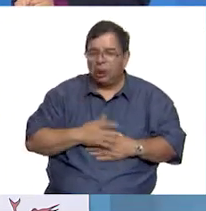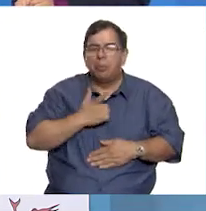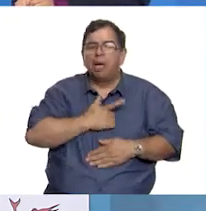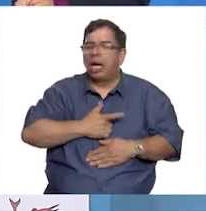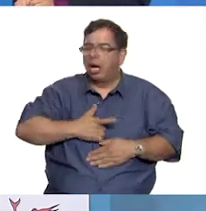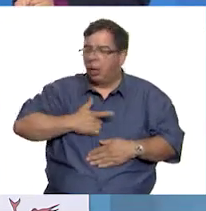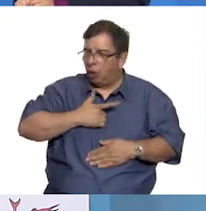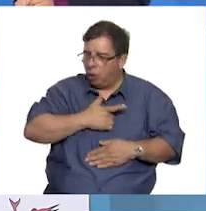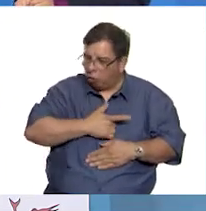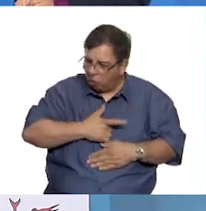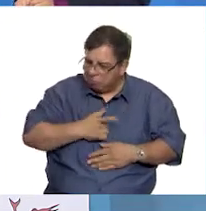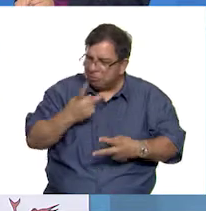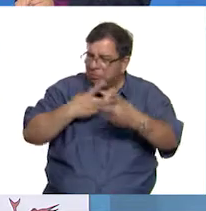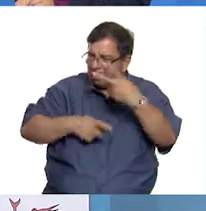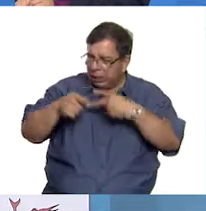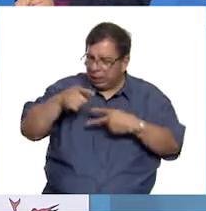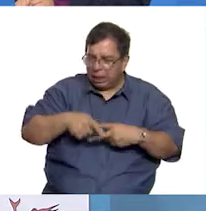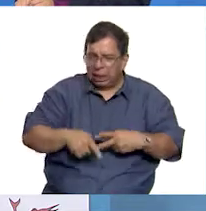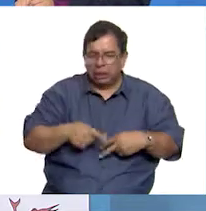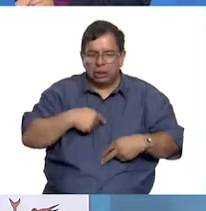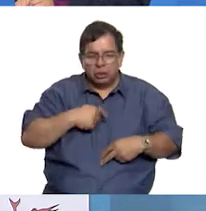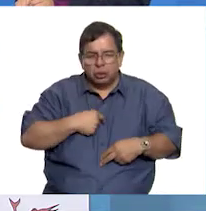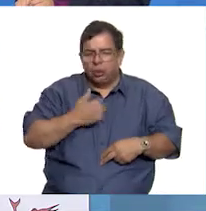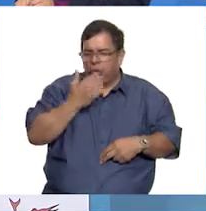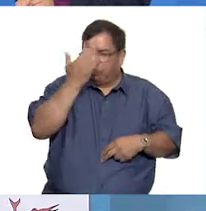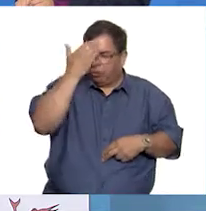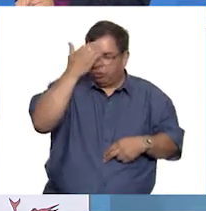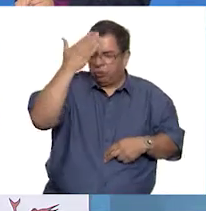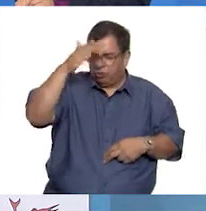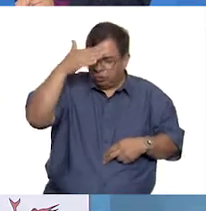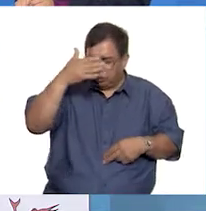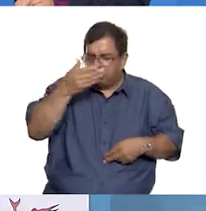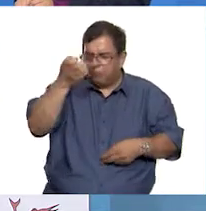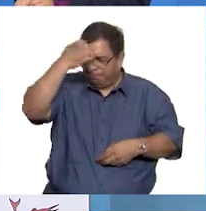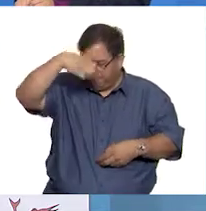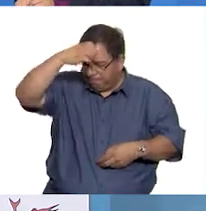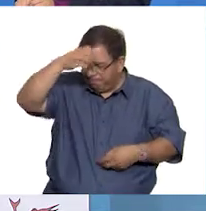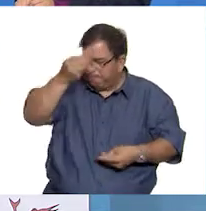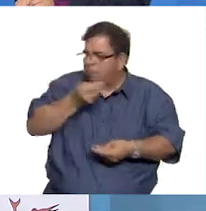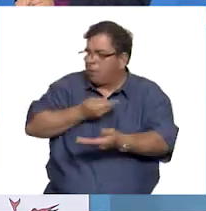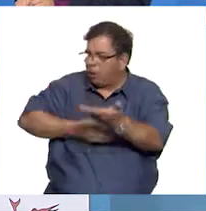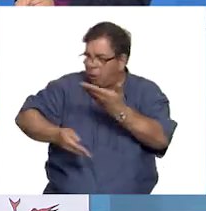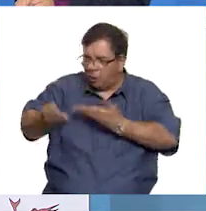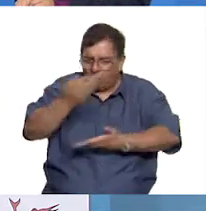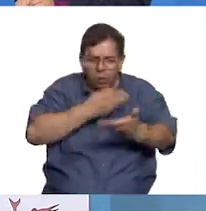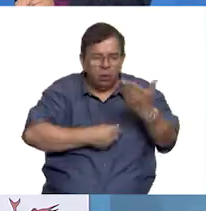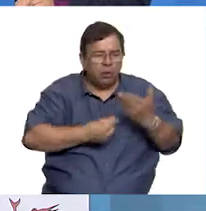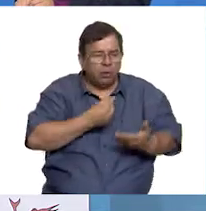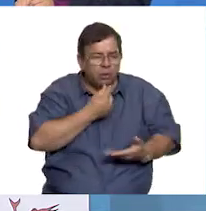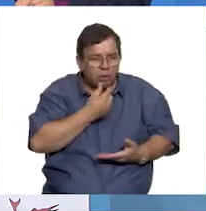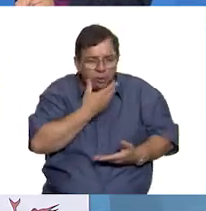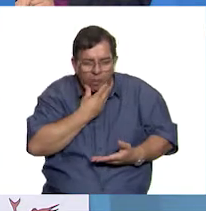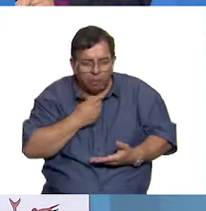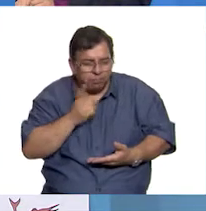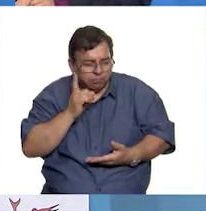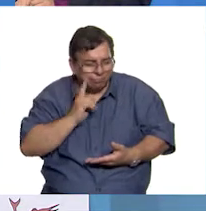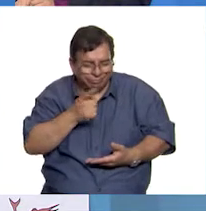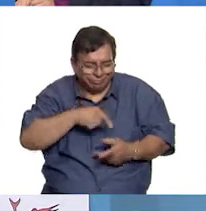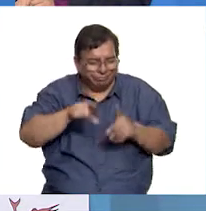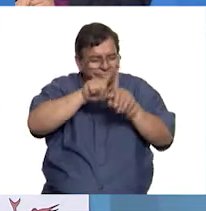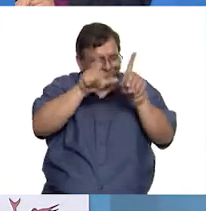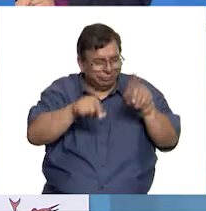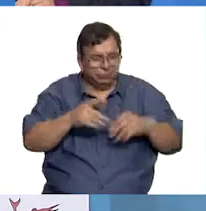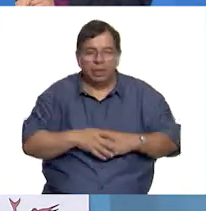mucho gusto poder venir a compartir mis conocimientos y experiencias con las niñas y los niños de este país.